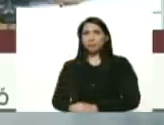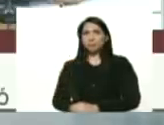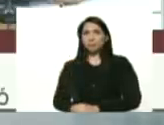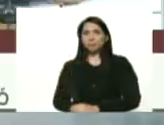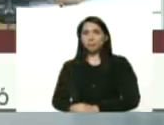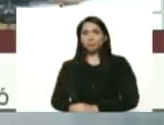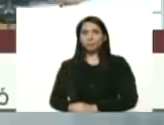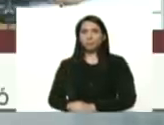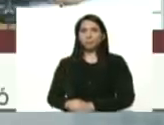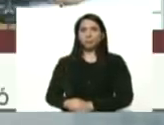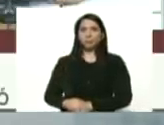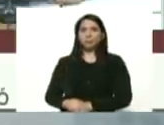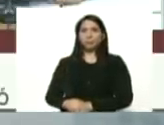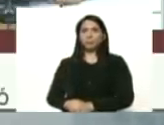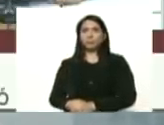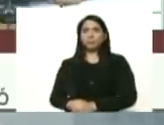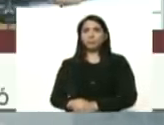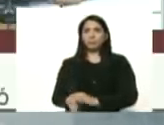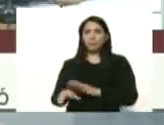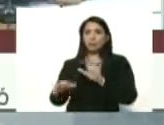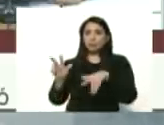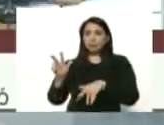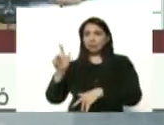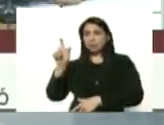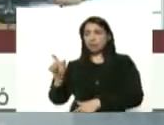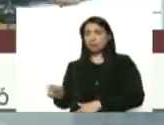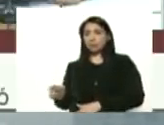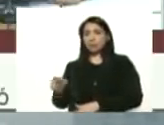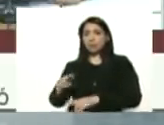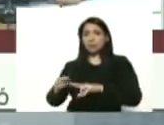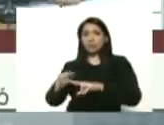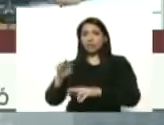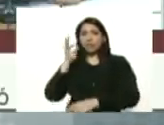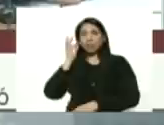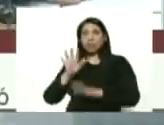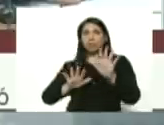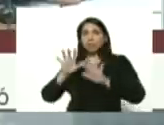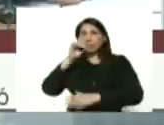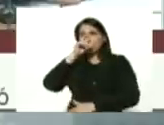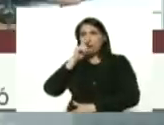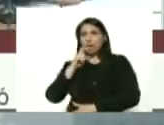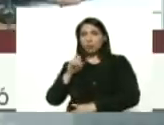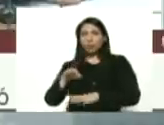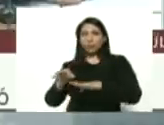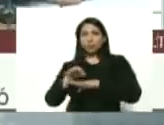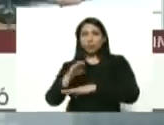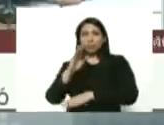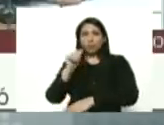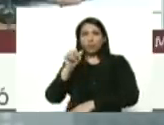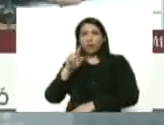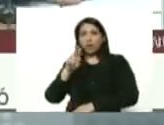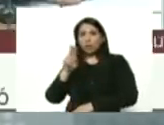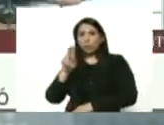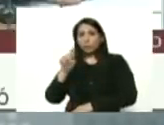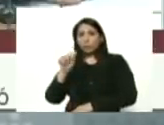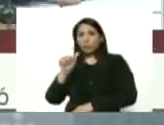el próximo caso el caso número 13 niña de 15 años municipio Baruta también